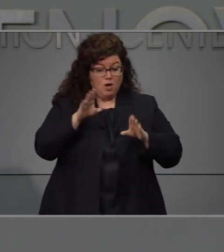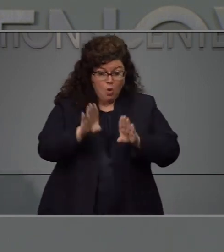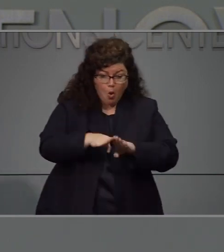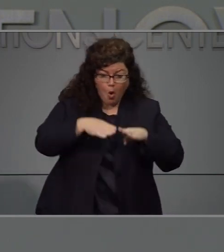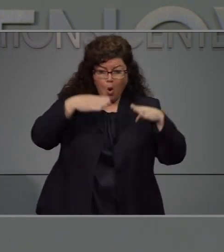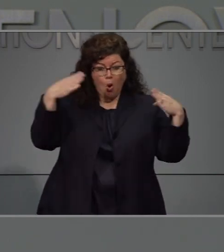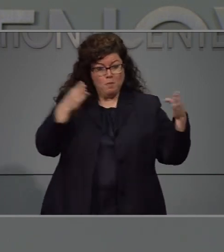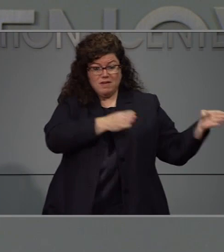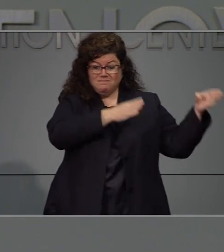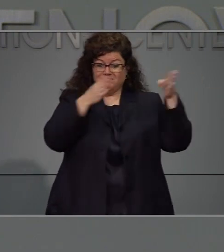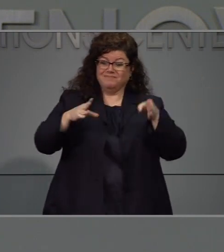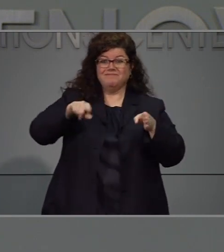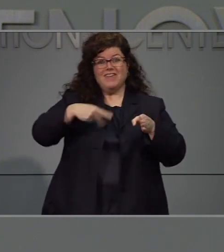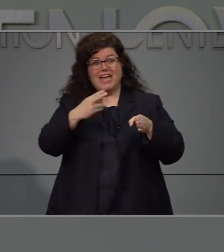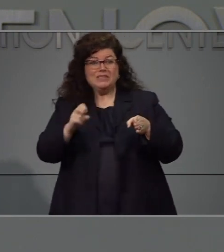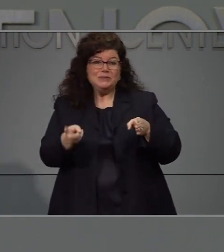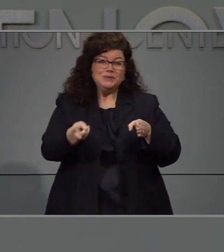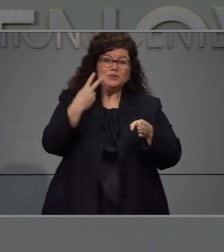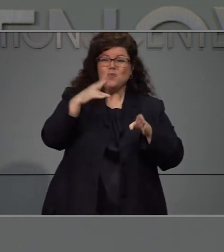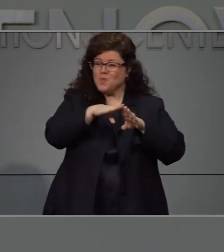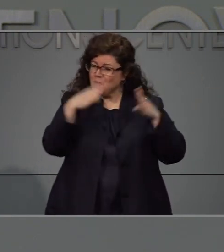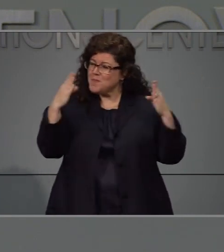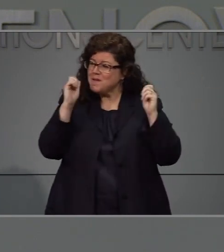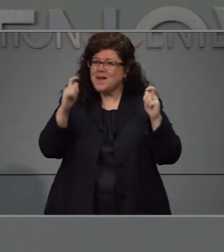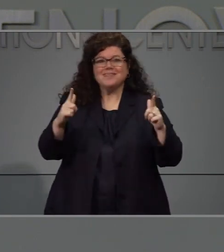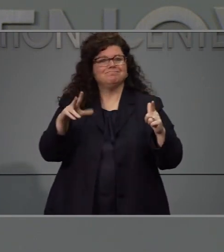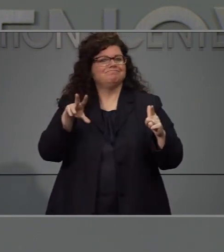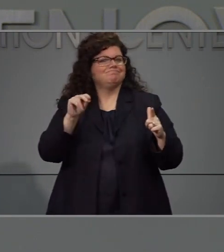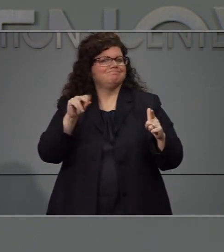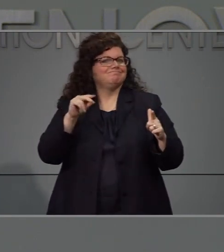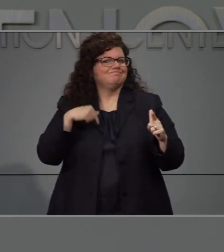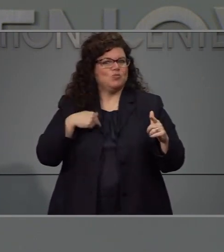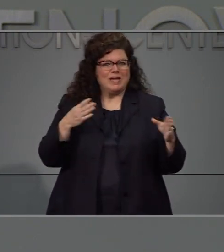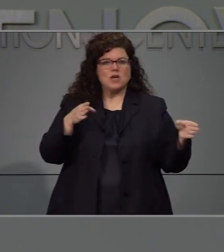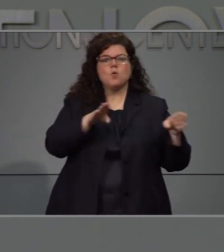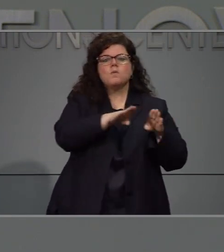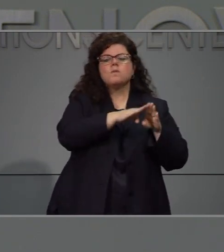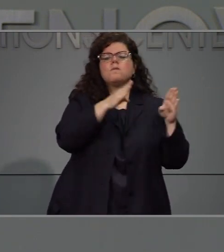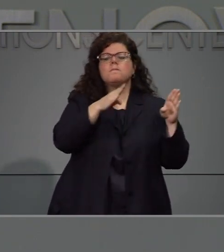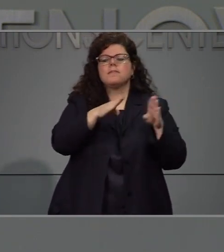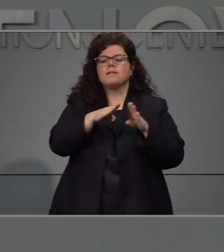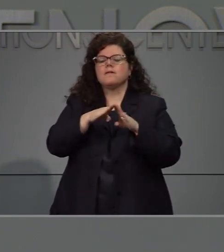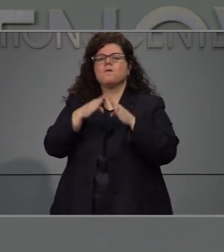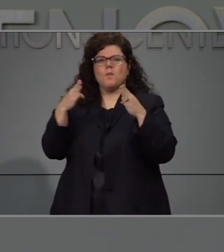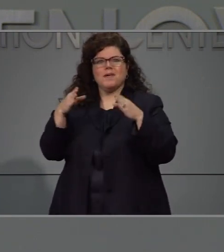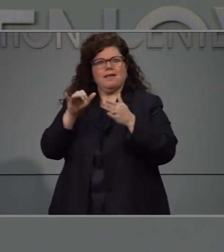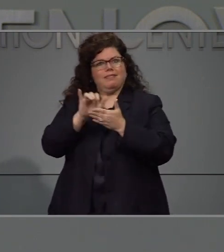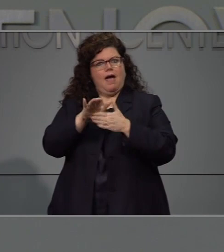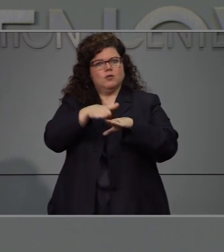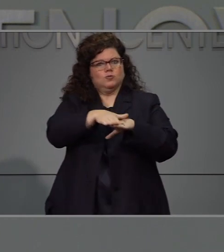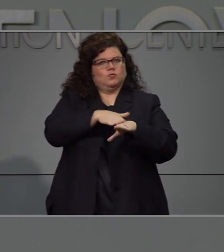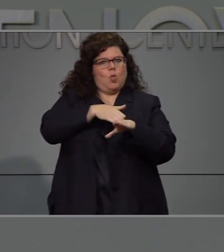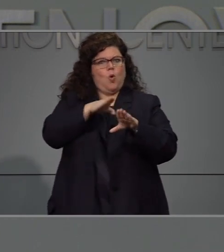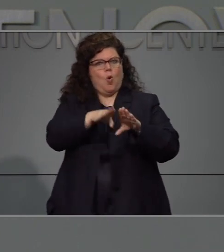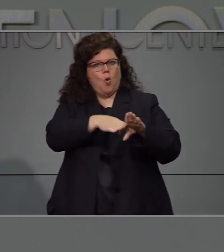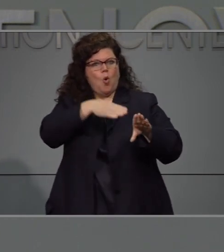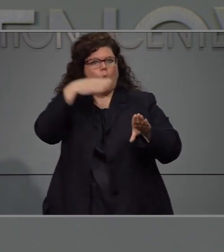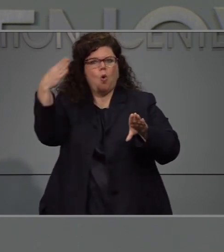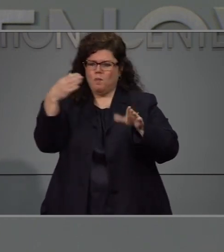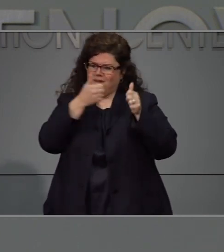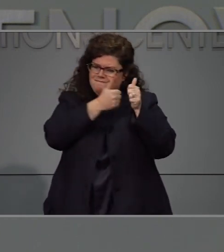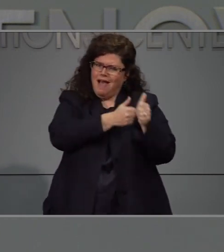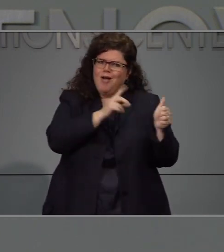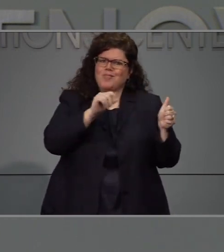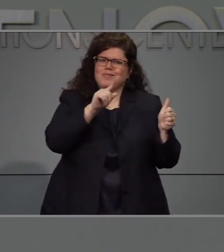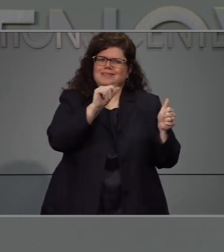de manera más modesta. En comparación como originalmente habíamos contemplado. Creemos que este es un enfoque gradual. Y